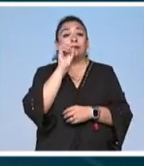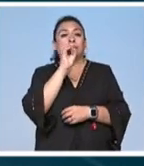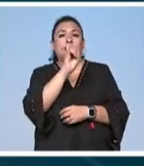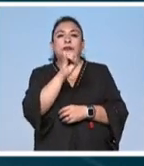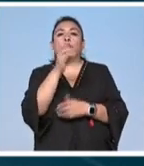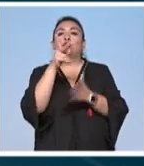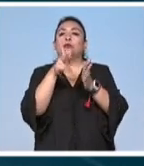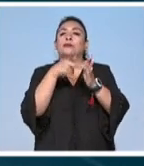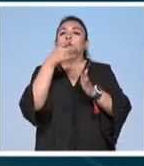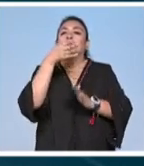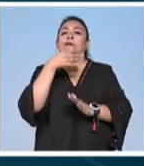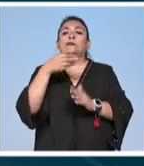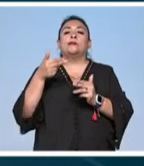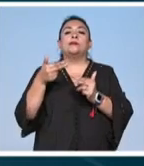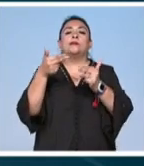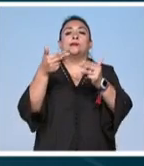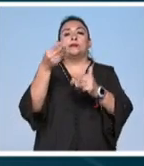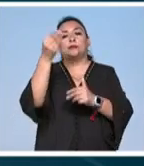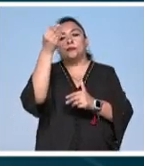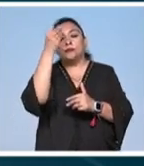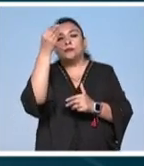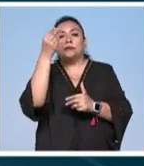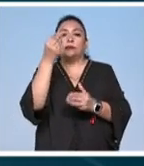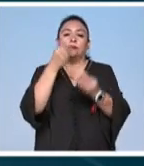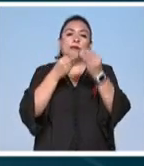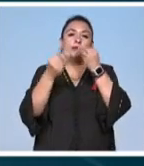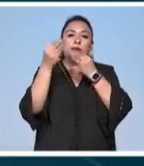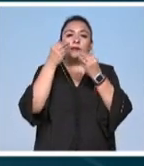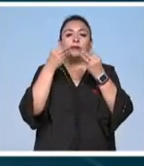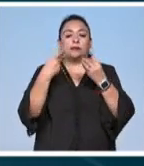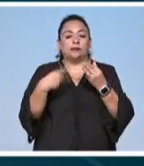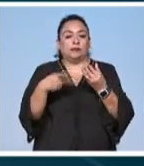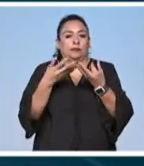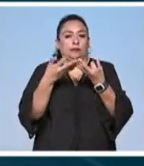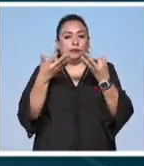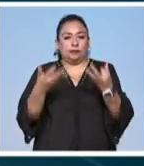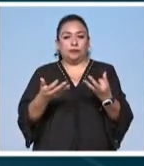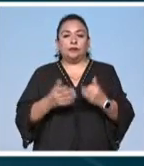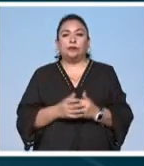porque vamos a celebrar la herencia de los saberes alimentarios de nuestra tierra